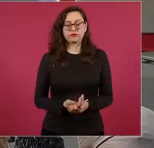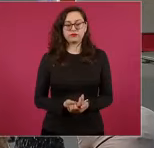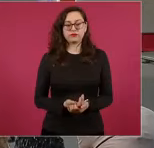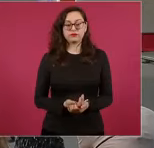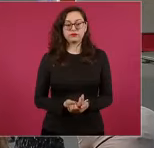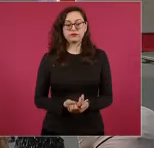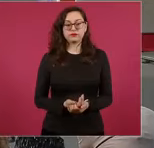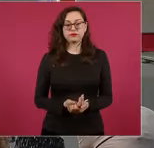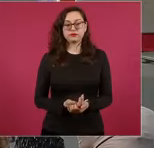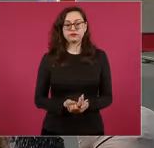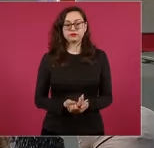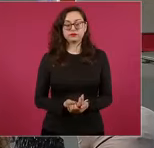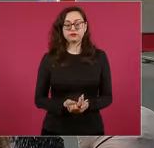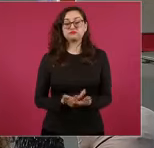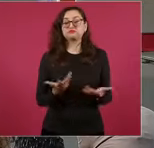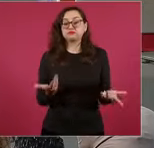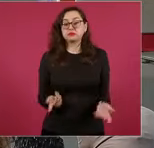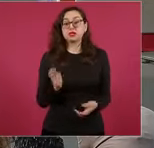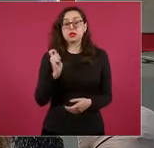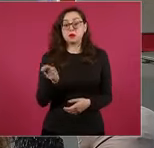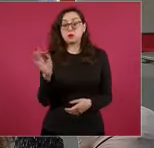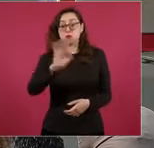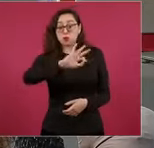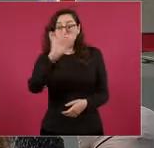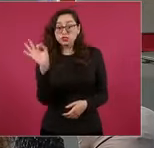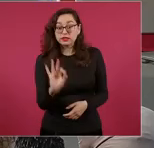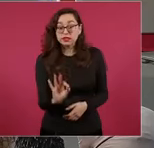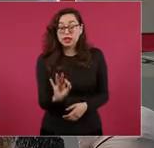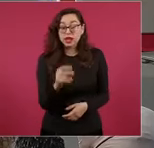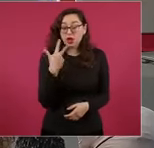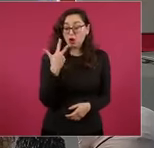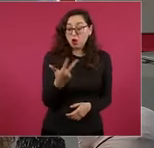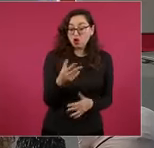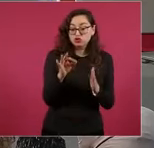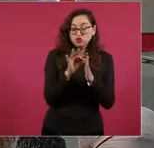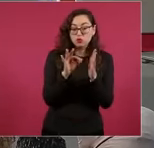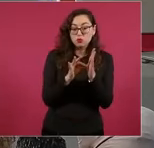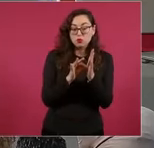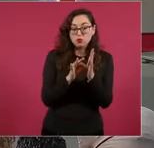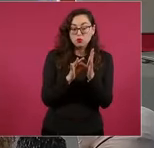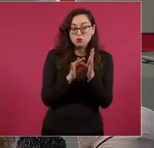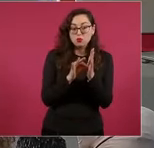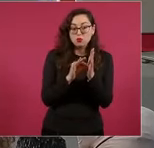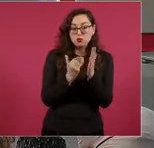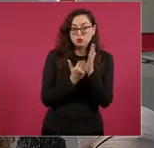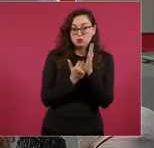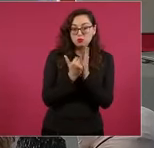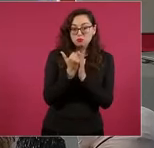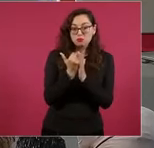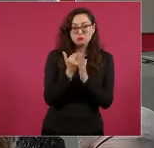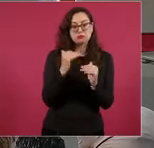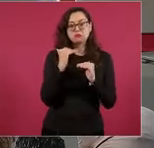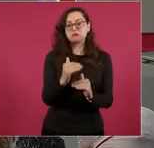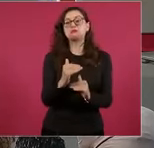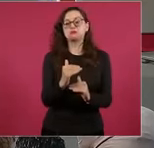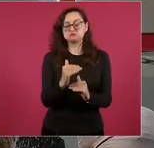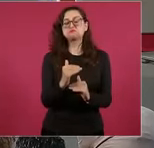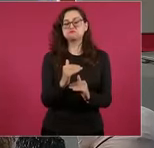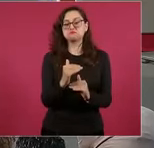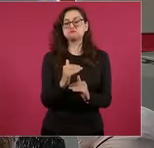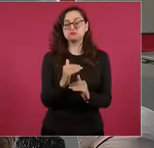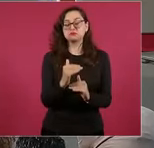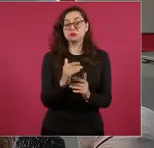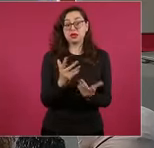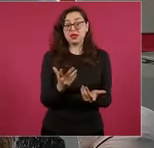que no se exceden los 8 puntos porque representaría